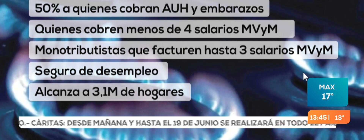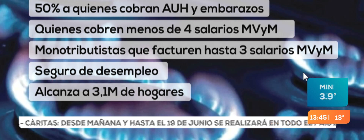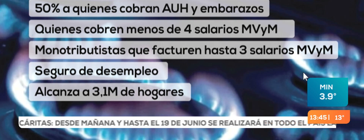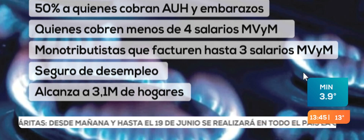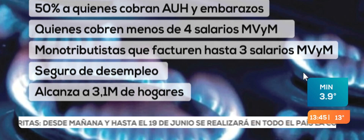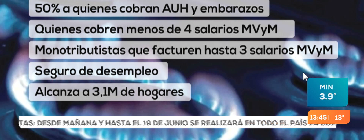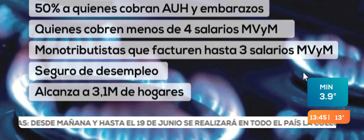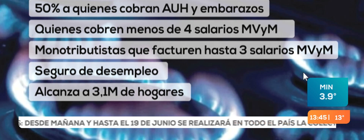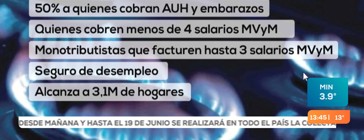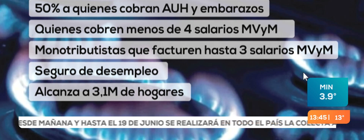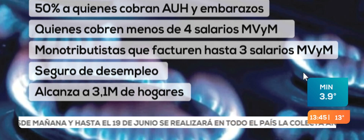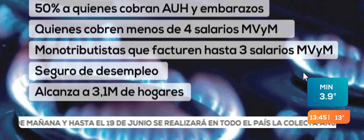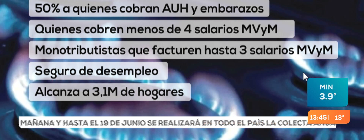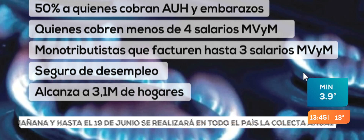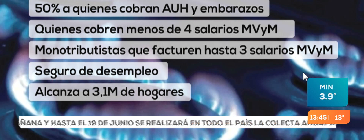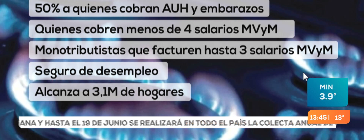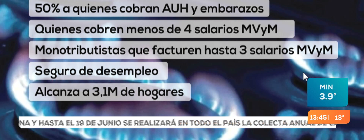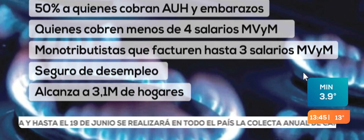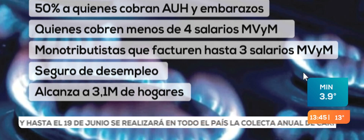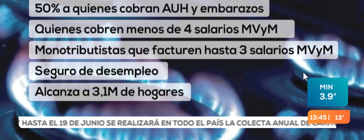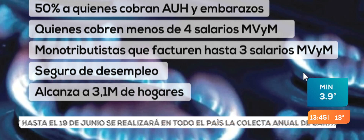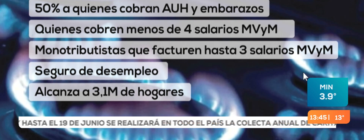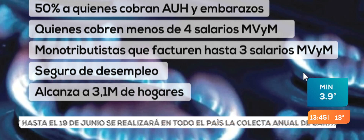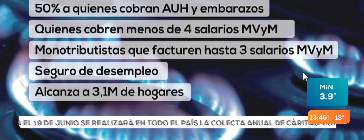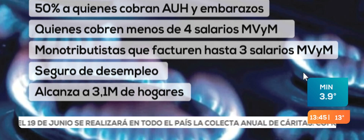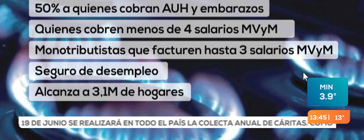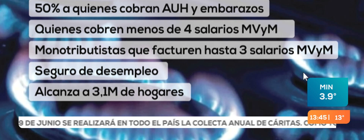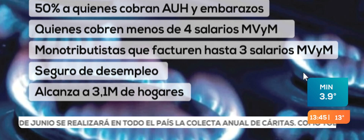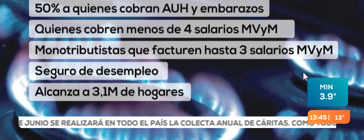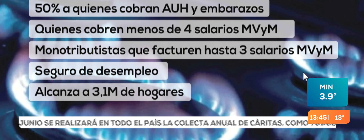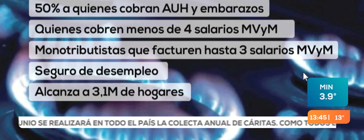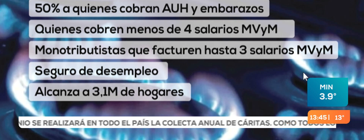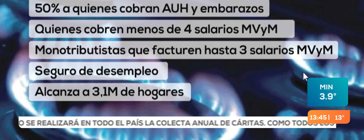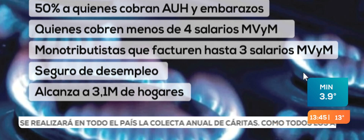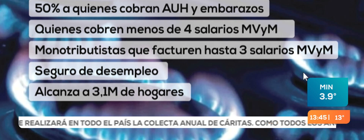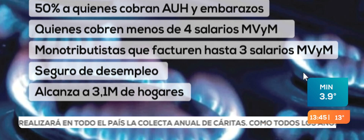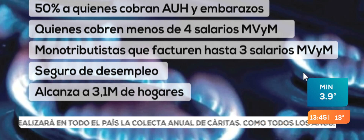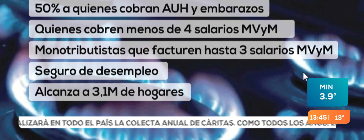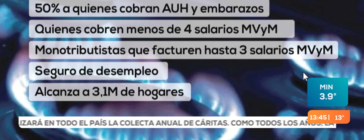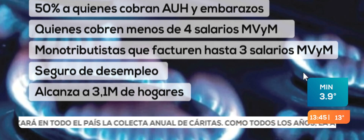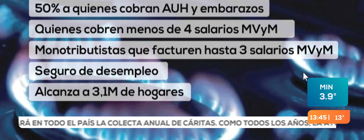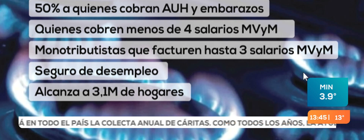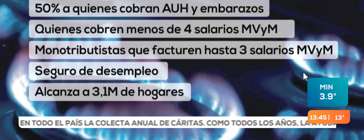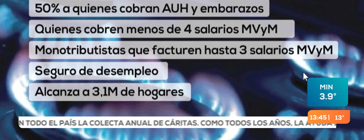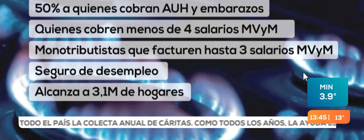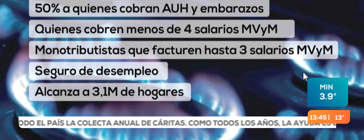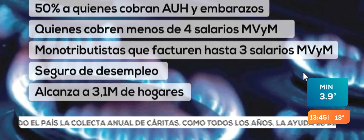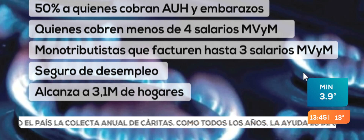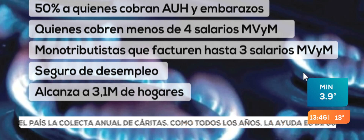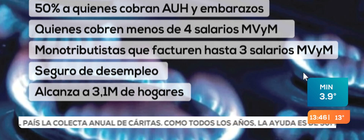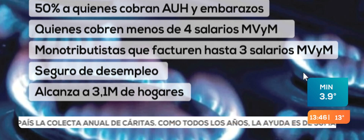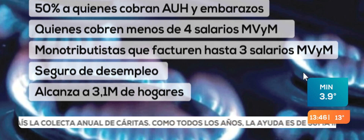Fijate que alcanza esta ampliación que se hizo ayer en Cámara de Diputados, que solo falta ahora que la apruebe el Senado,